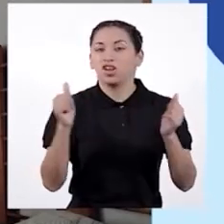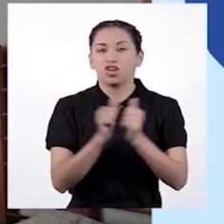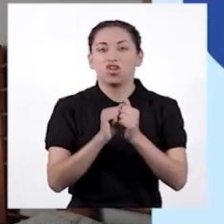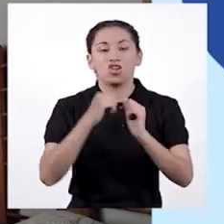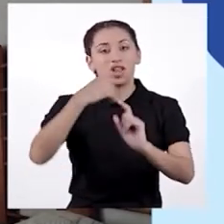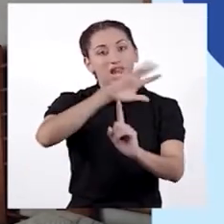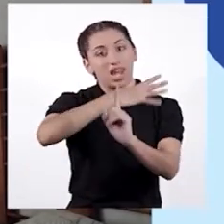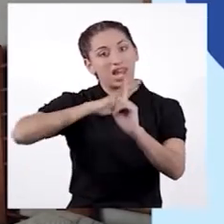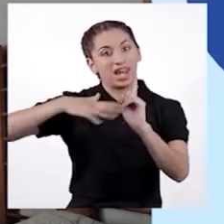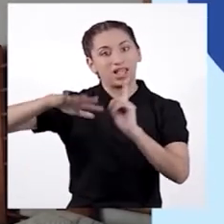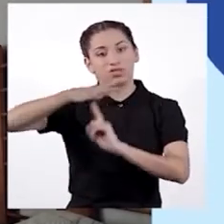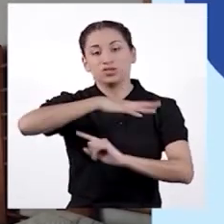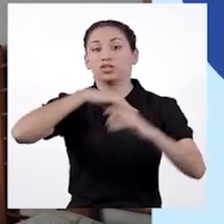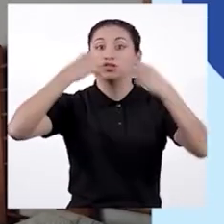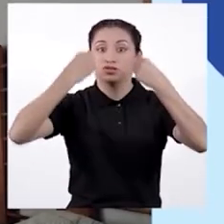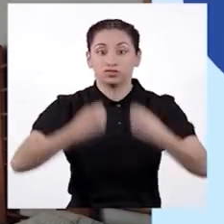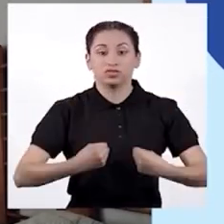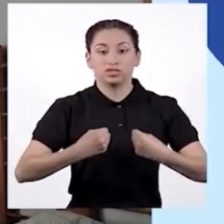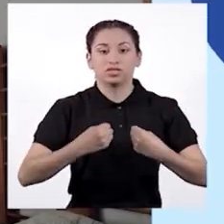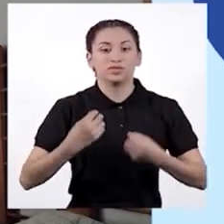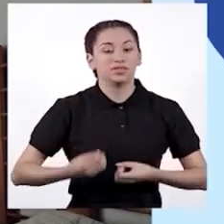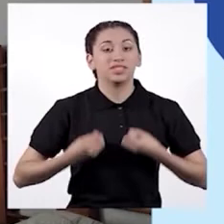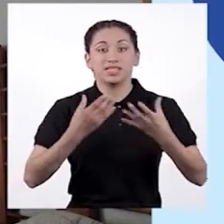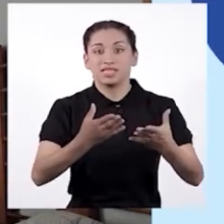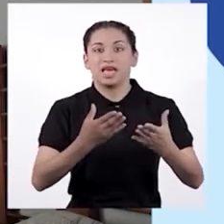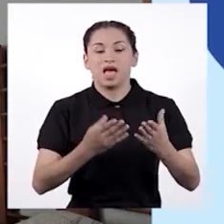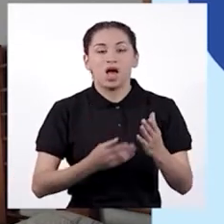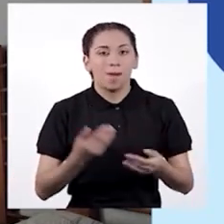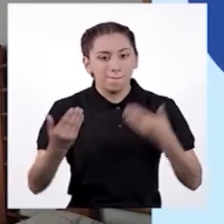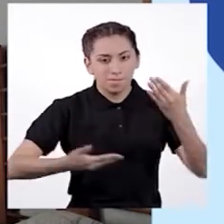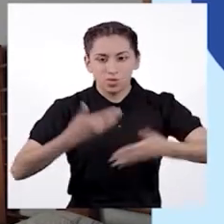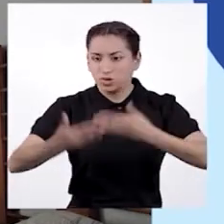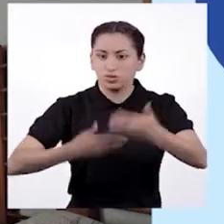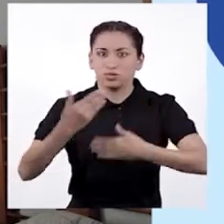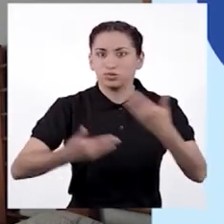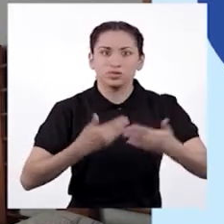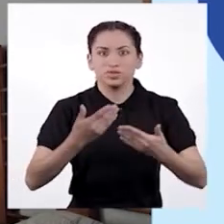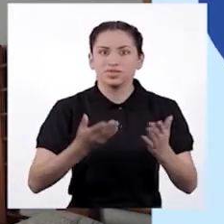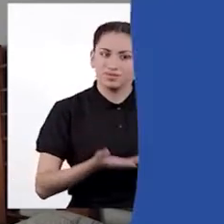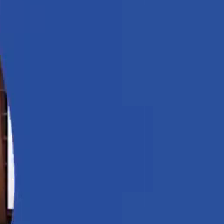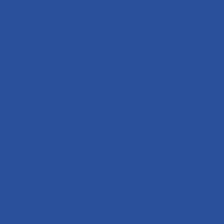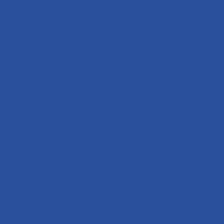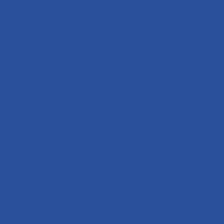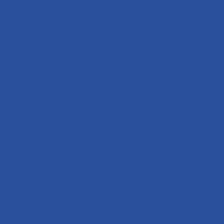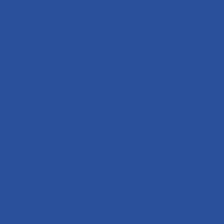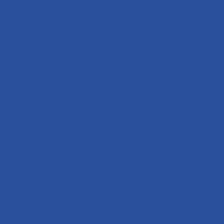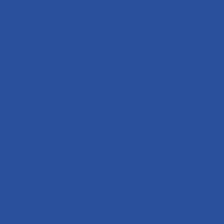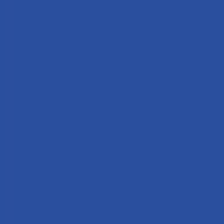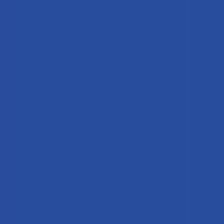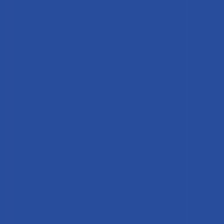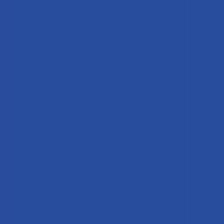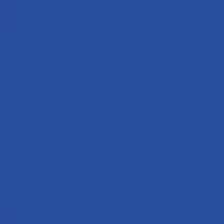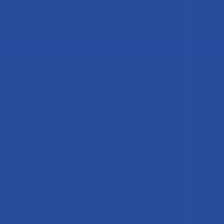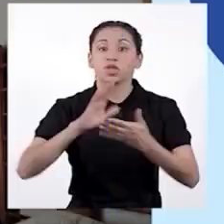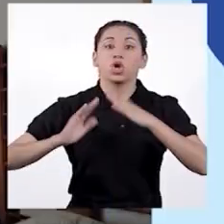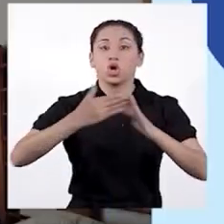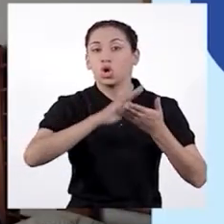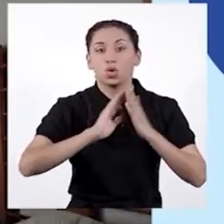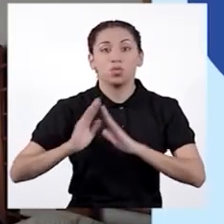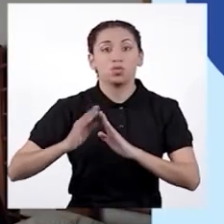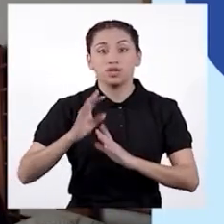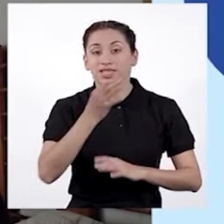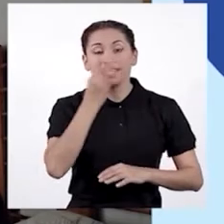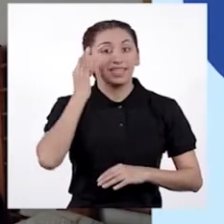naturaleza sostenible que permite hacerla producir sin poner en riesgo las generaciones futuras. Los pueblos